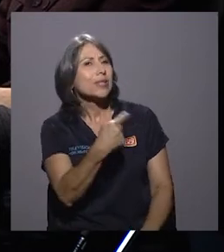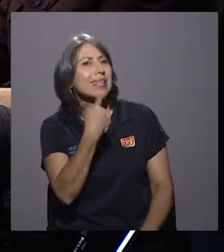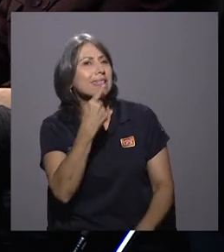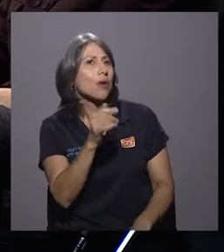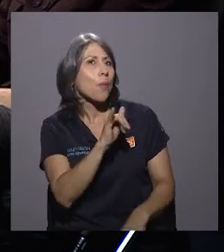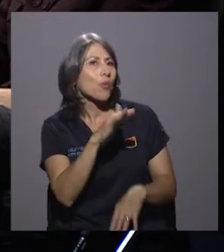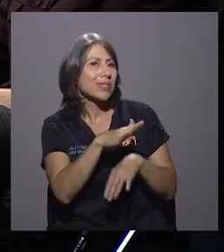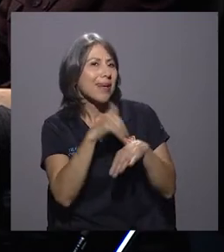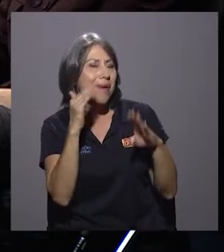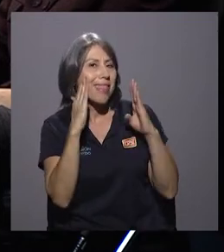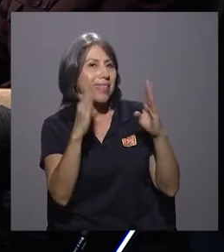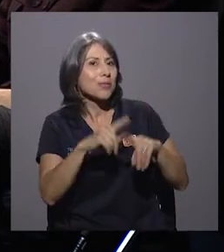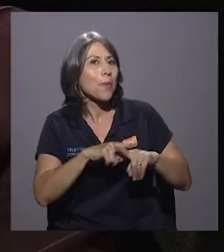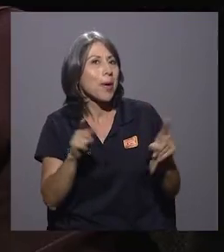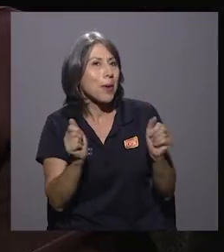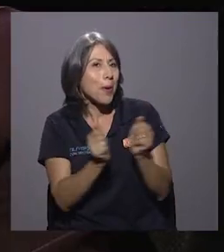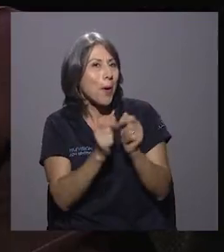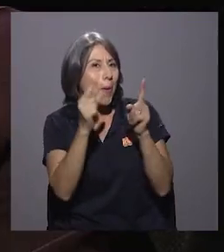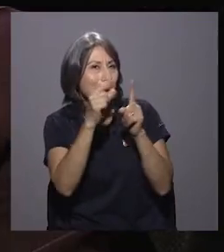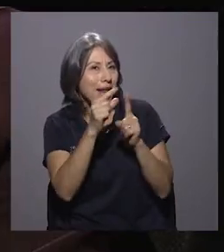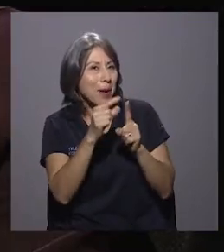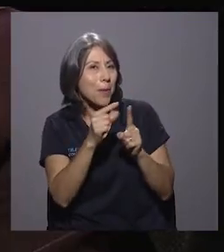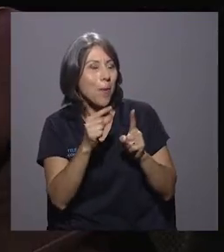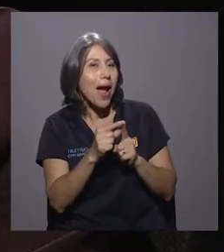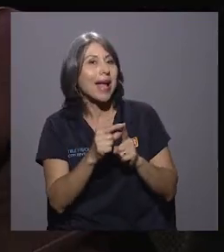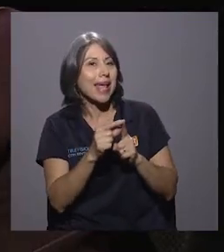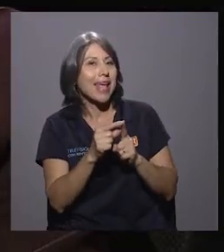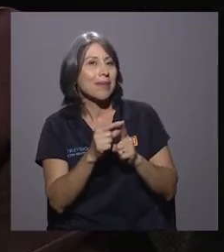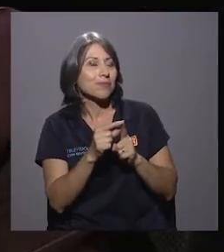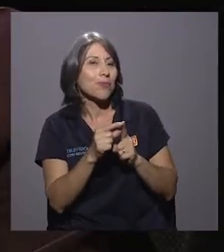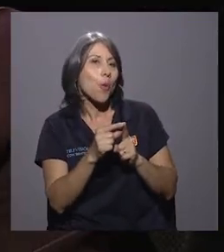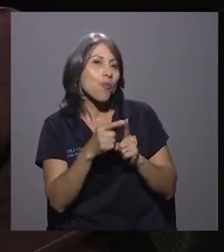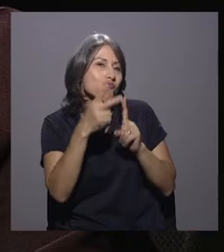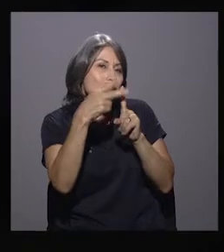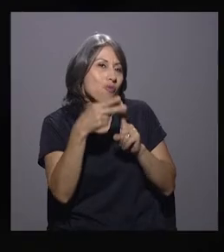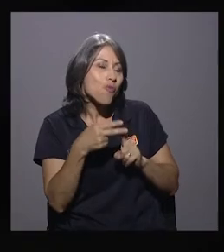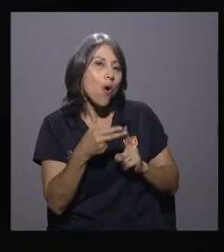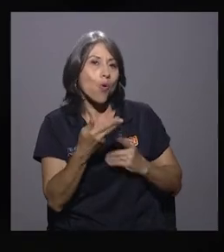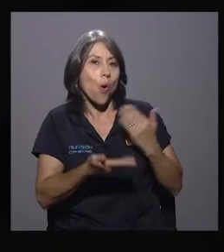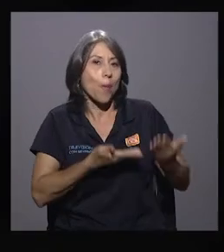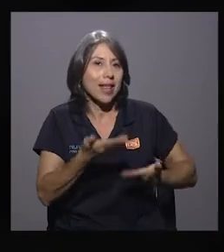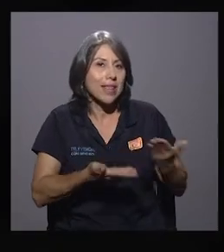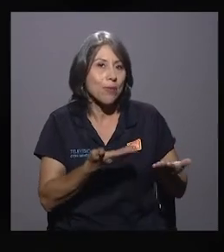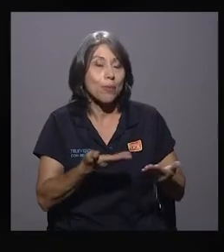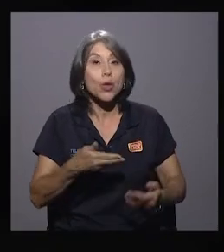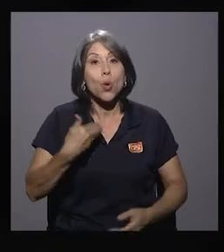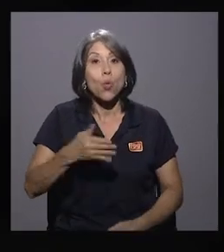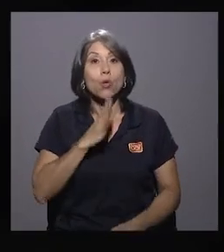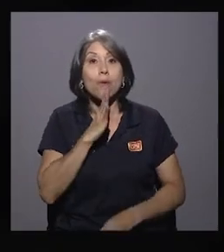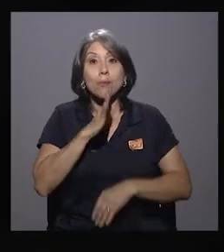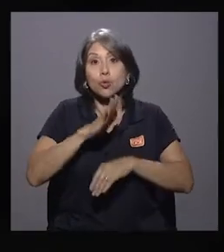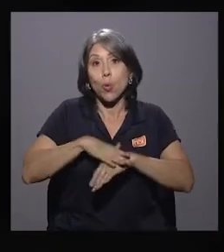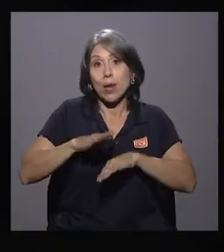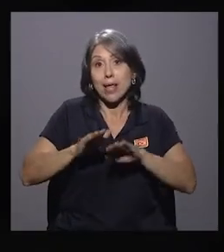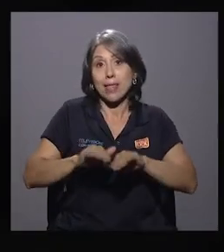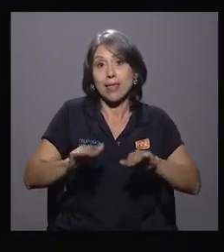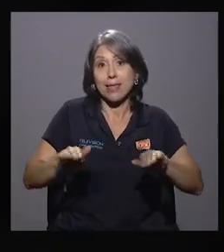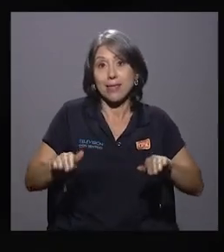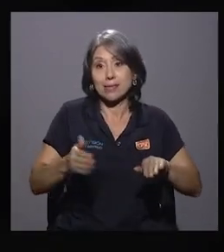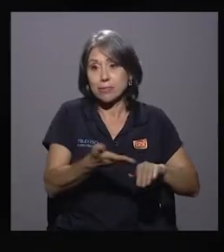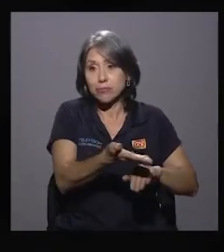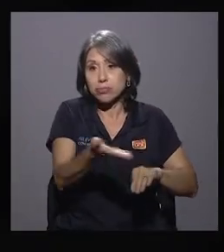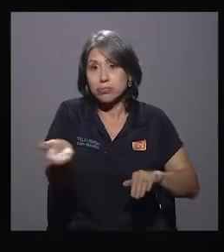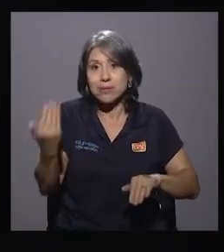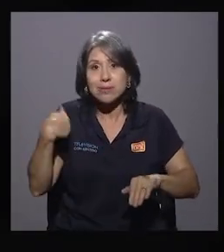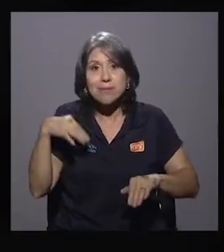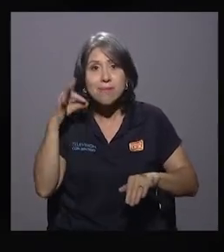atención, pero con un lenguaje muy cooperativo. Y cuando hablamos de niñez, esas niñas y niños,